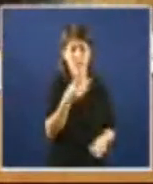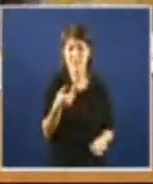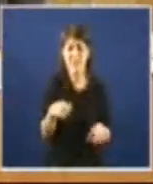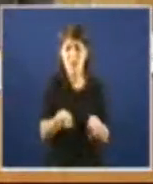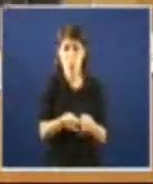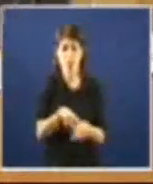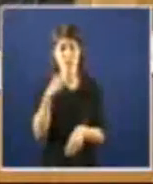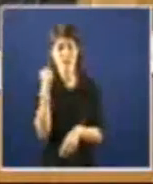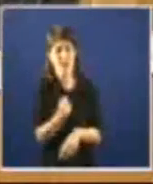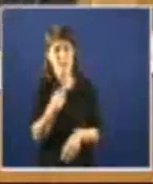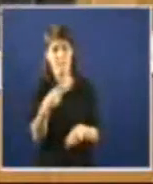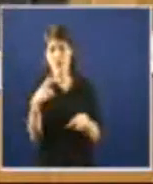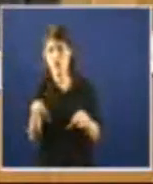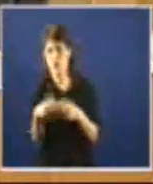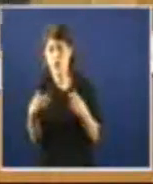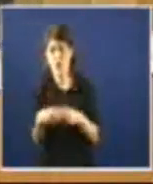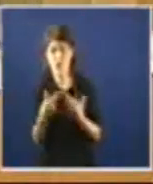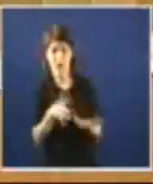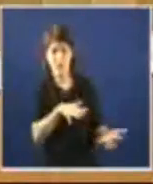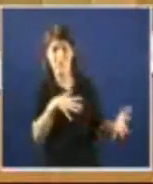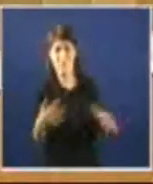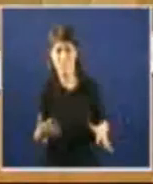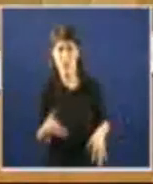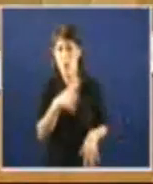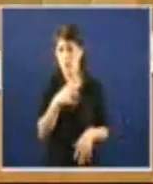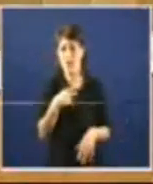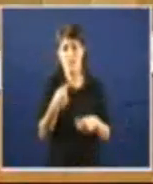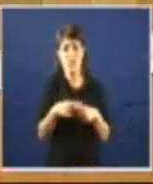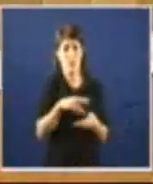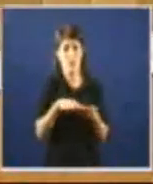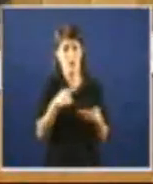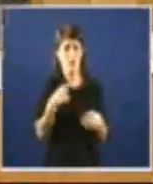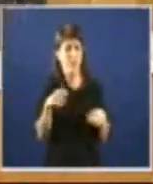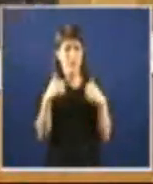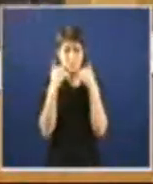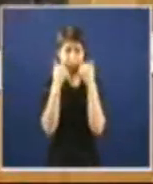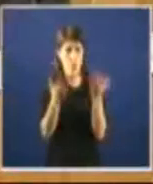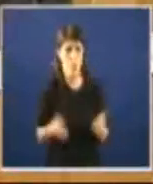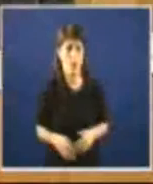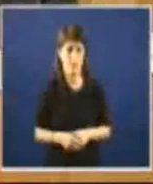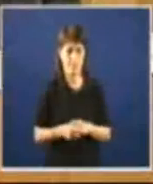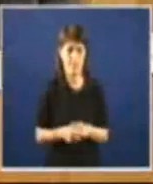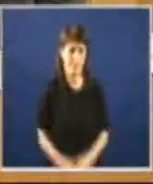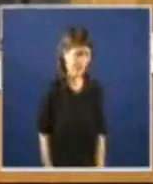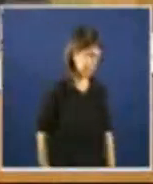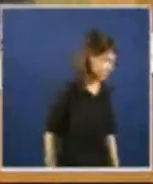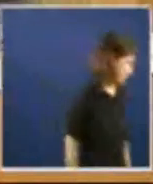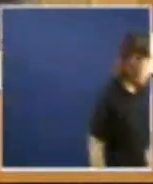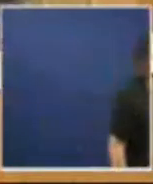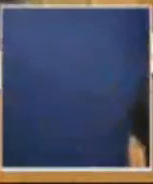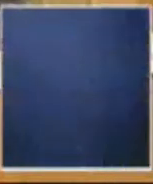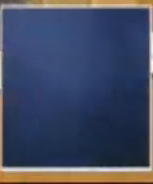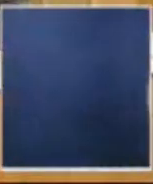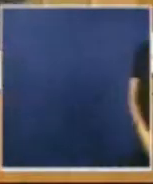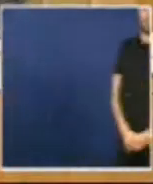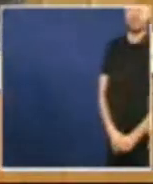que o goberno da Xunta comete consciente desaprensiva e impunemente por lo menos até o de agora as cifras da Xunta